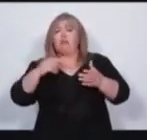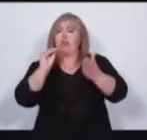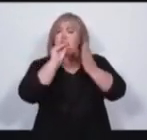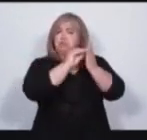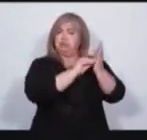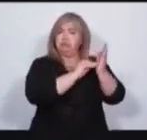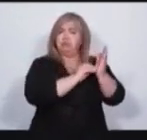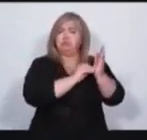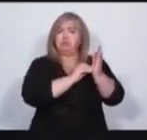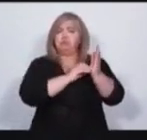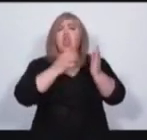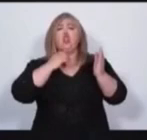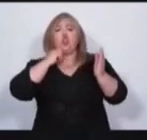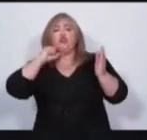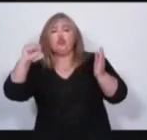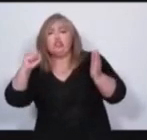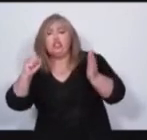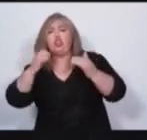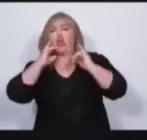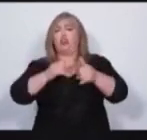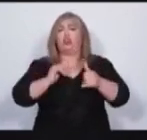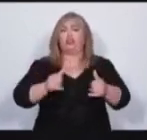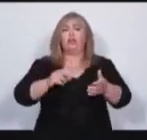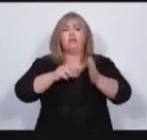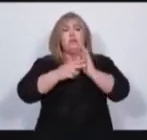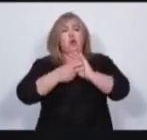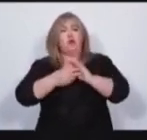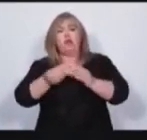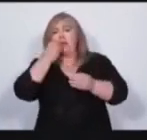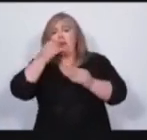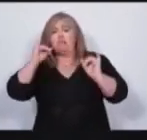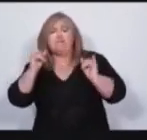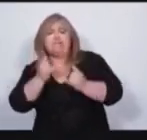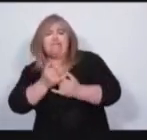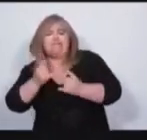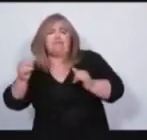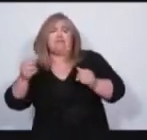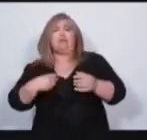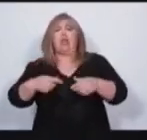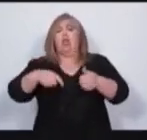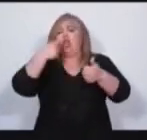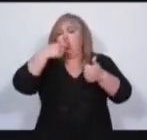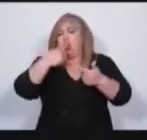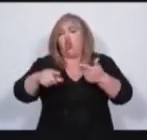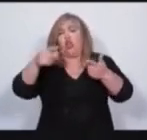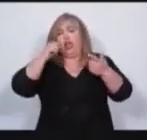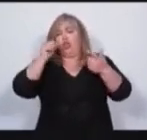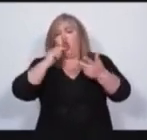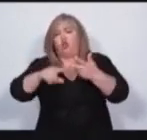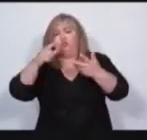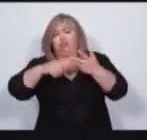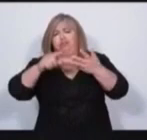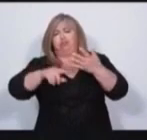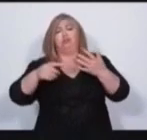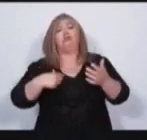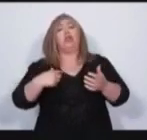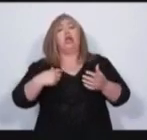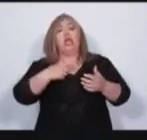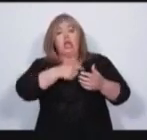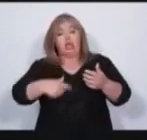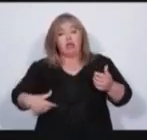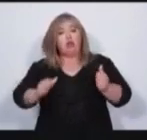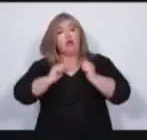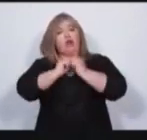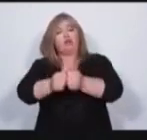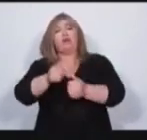de muerte, el suicidio adolescente. Trastornos alimenticios, consumos problemáticos, depresión, ansiedad, el Estado los va a acompañar. Personas